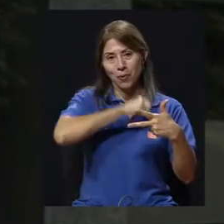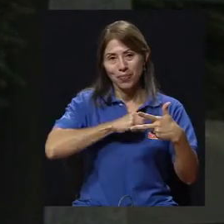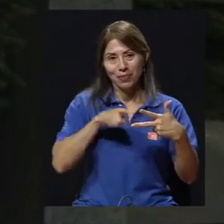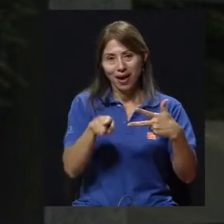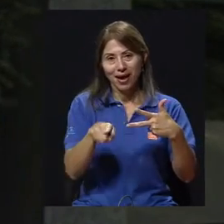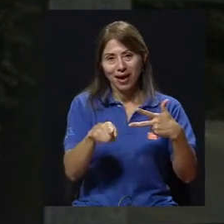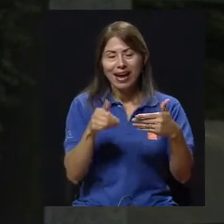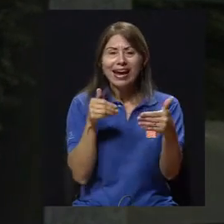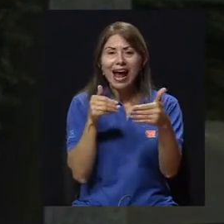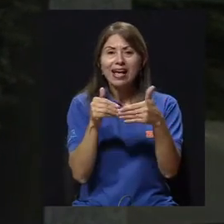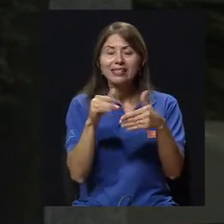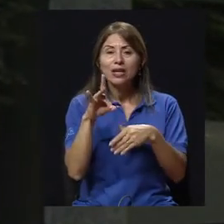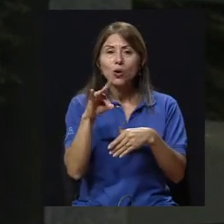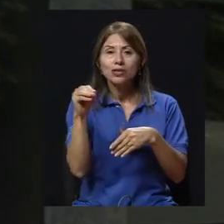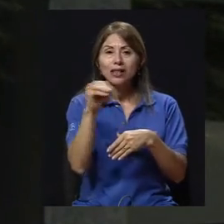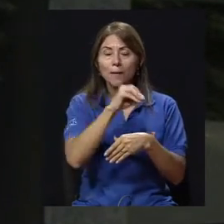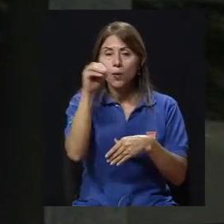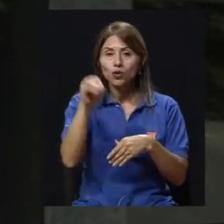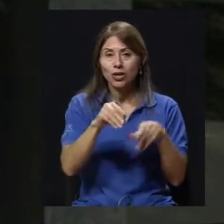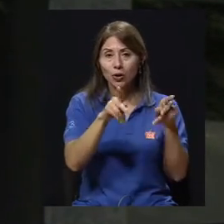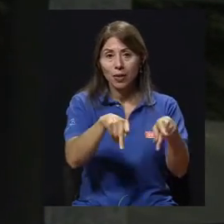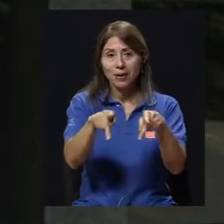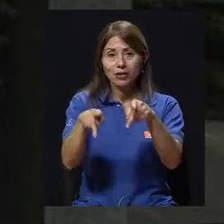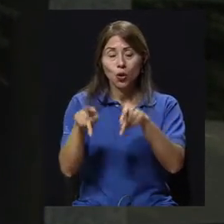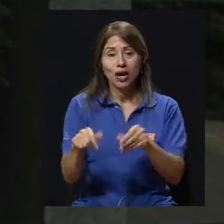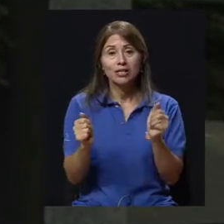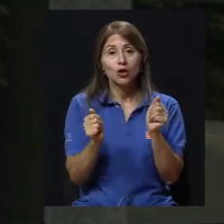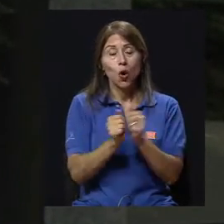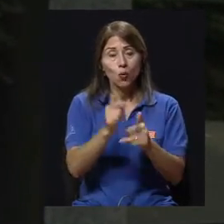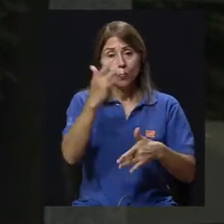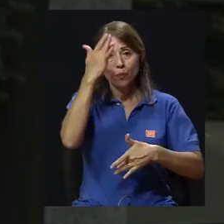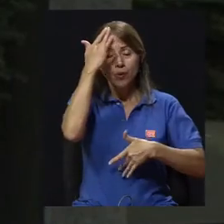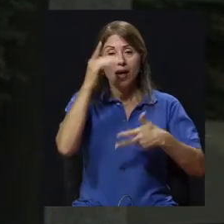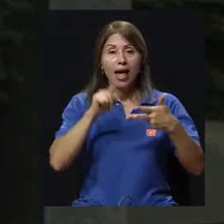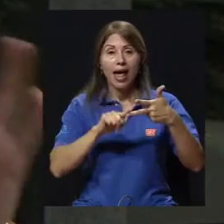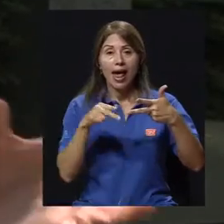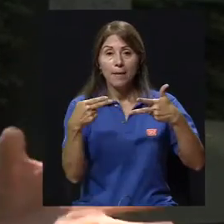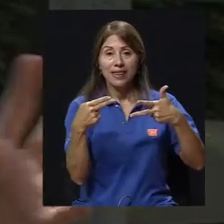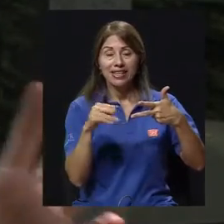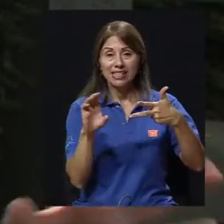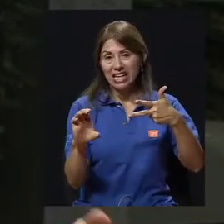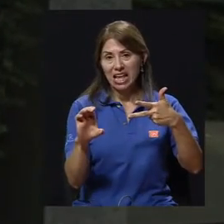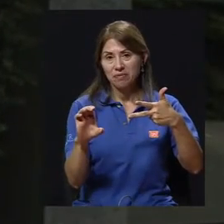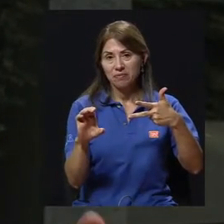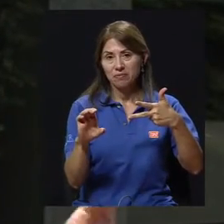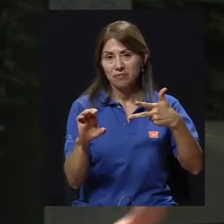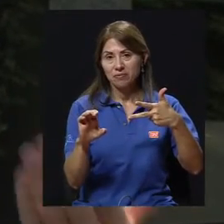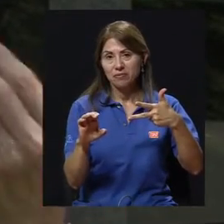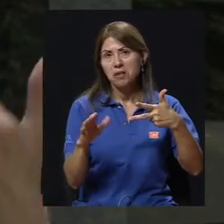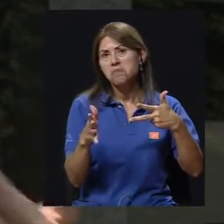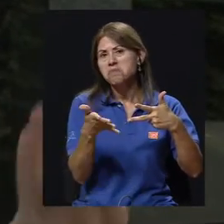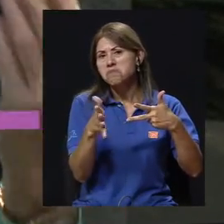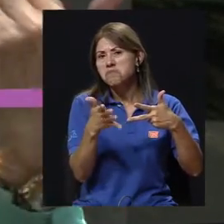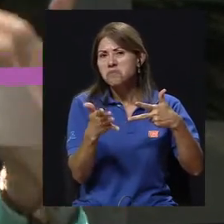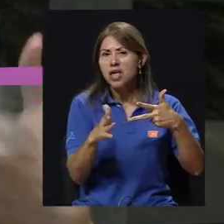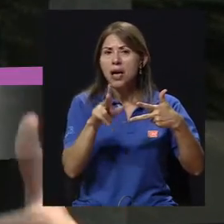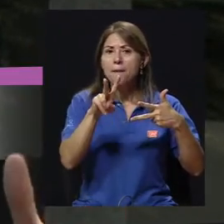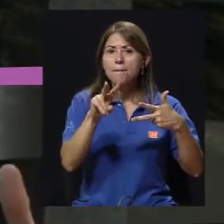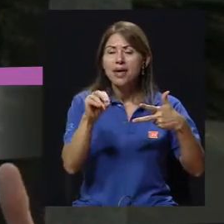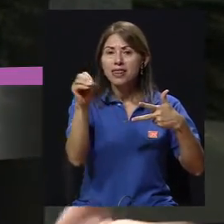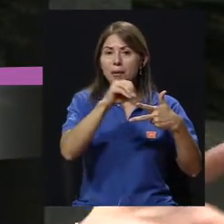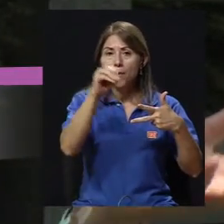Casi el 80% de las personas que se contaminan con hepatitis C, tal vez como un 20%, logran